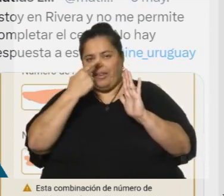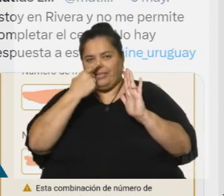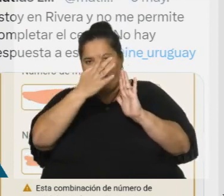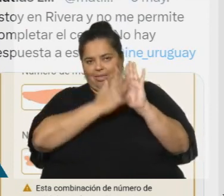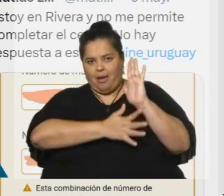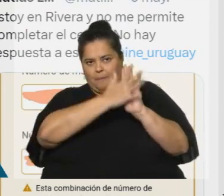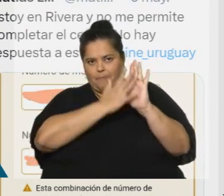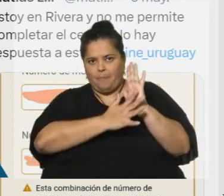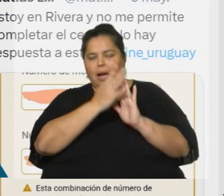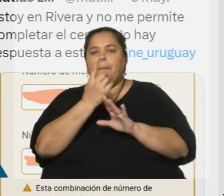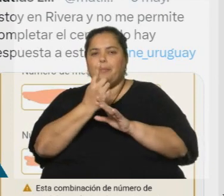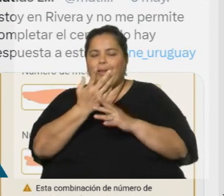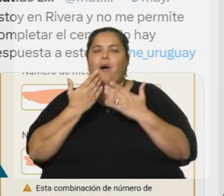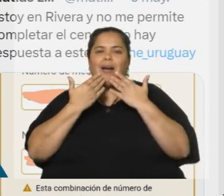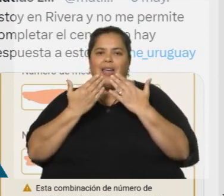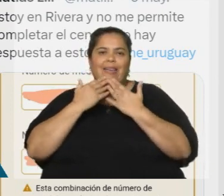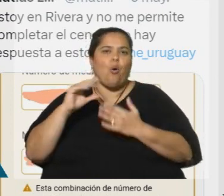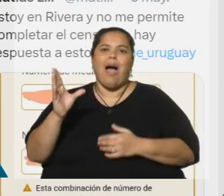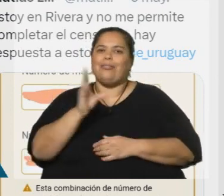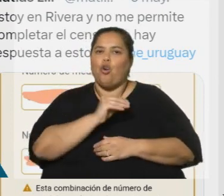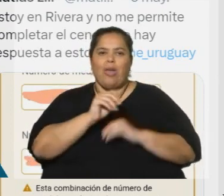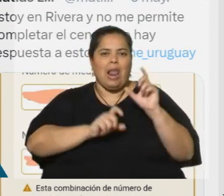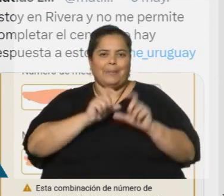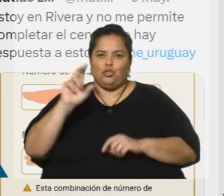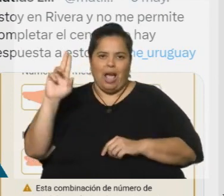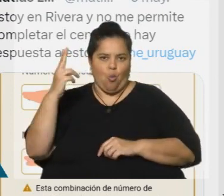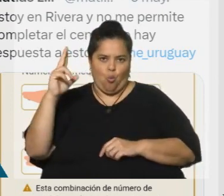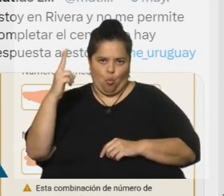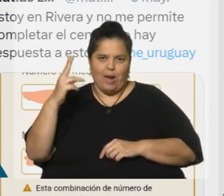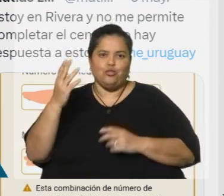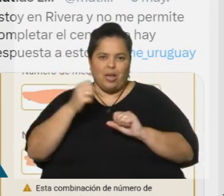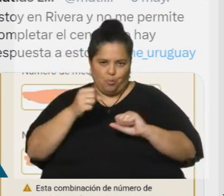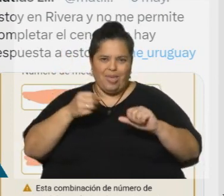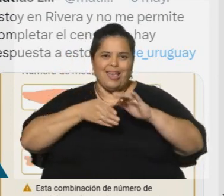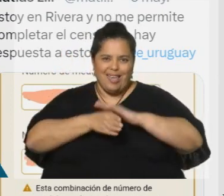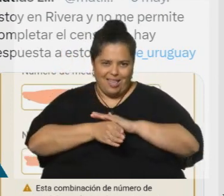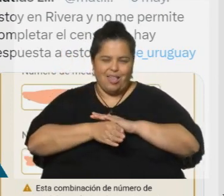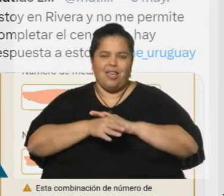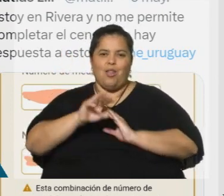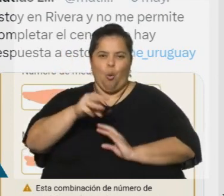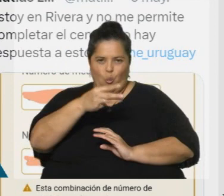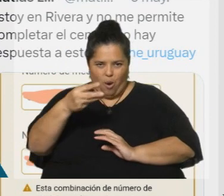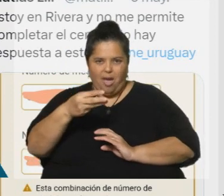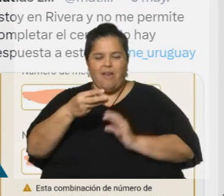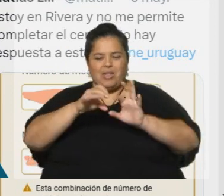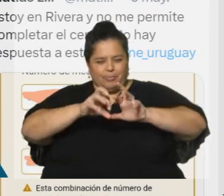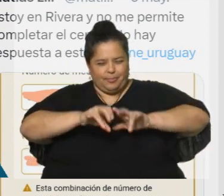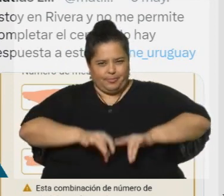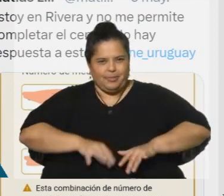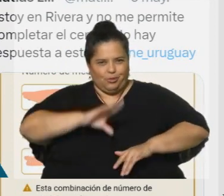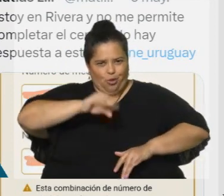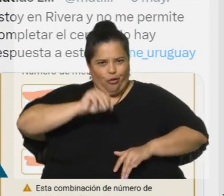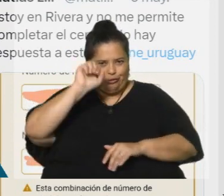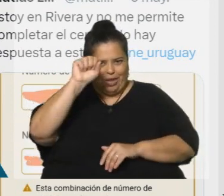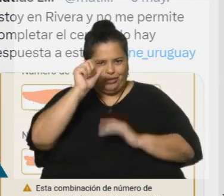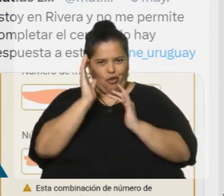Bueno, primero quiero agradecer a todos los uruguayos que están accediendo a la página web y están completando el cuestionario digital. Pero